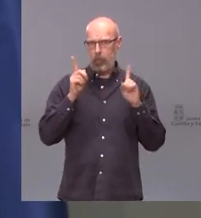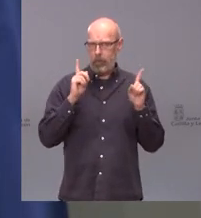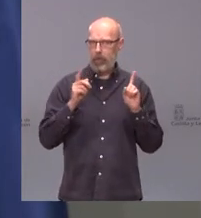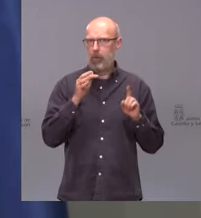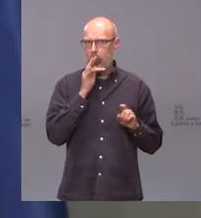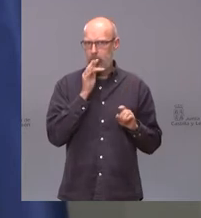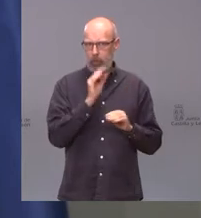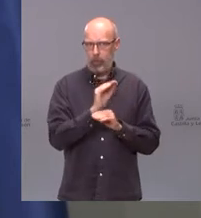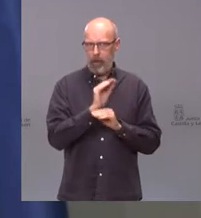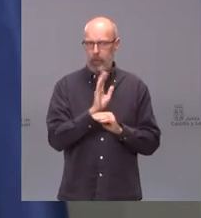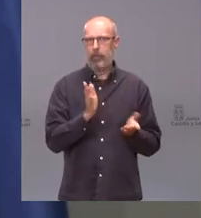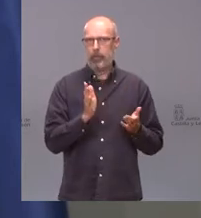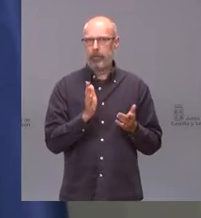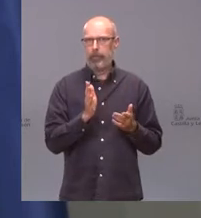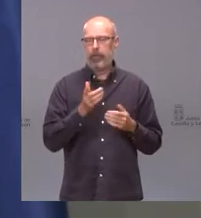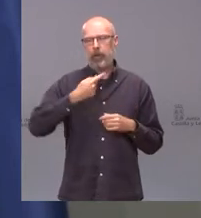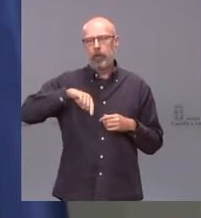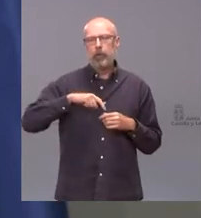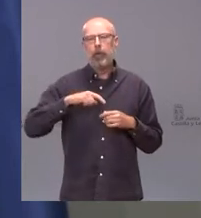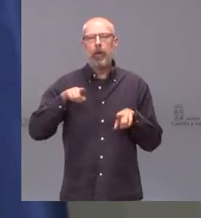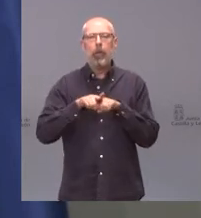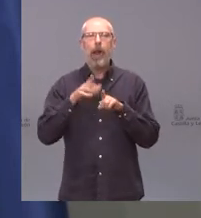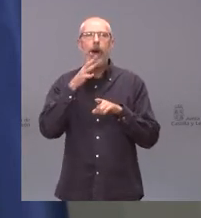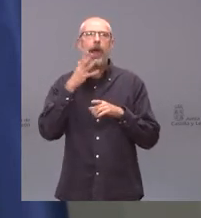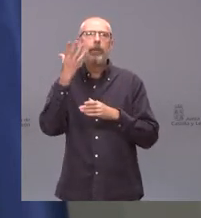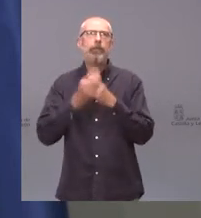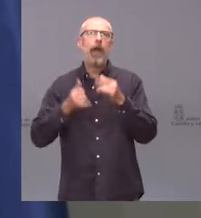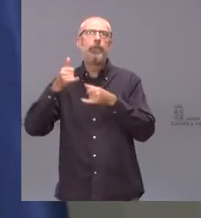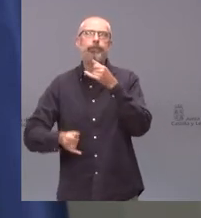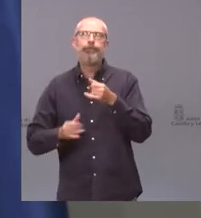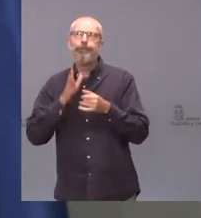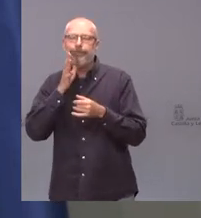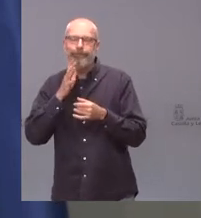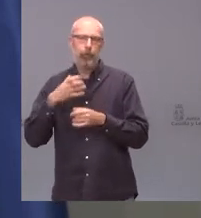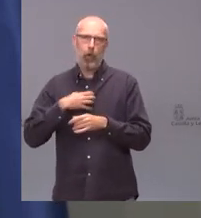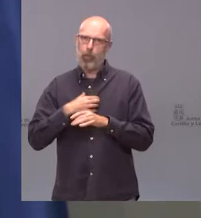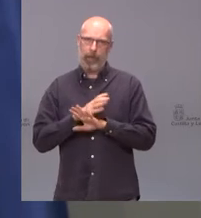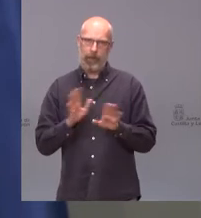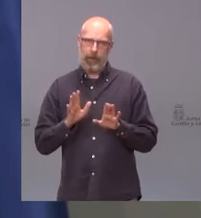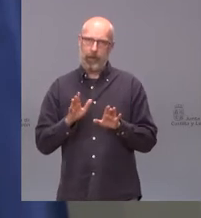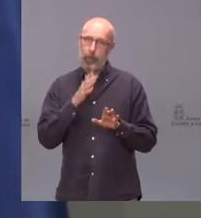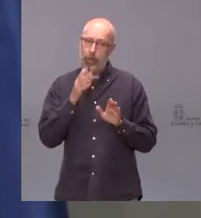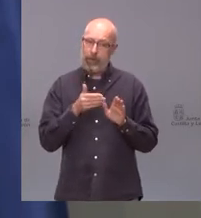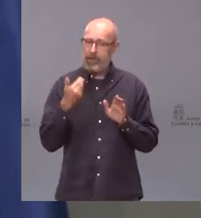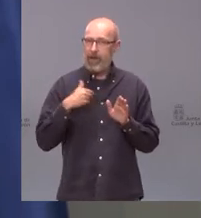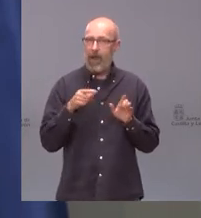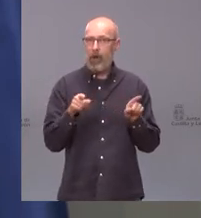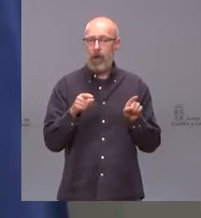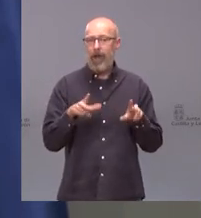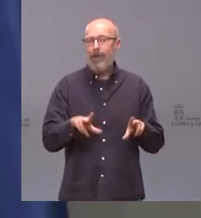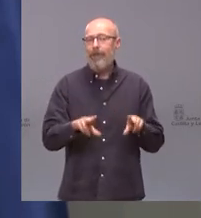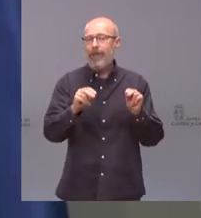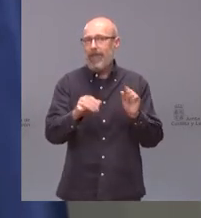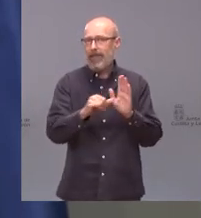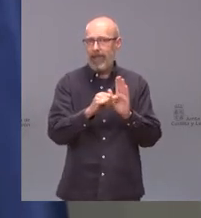y tenemos que evitar cometer errores en esta fase que ya empieza a ser no el fin pero sí el